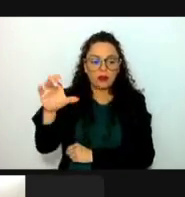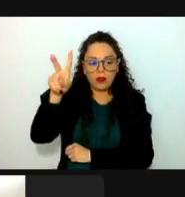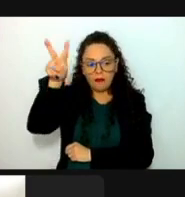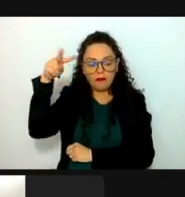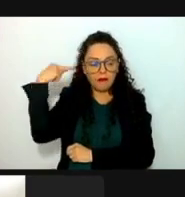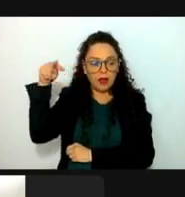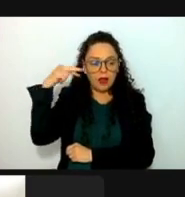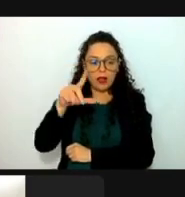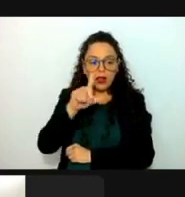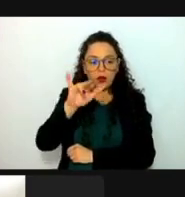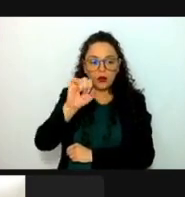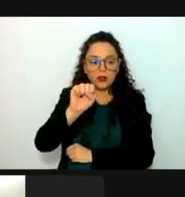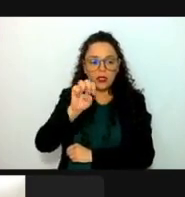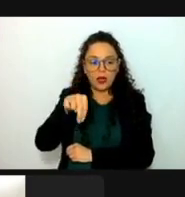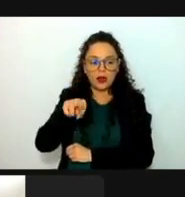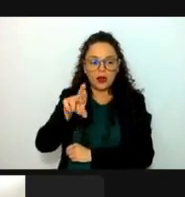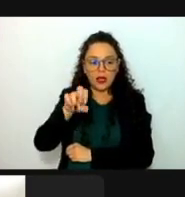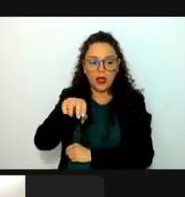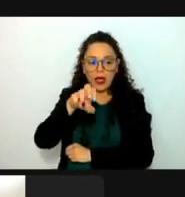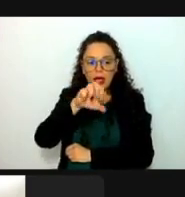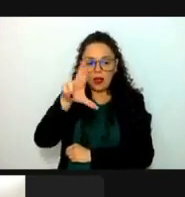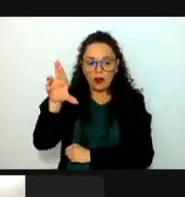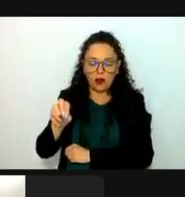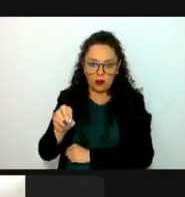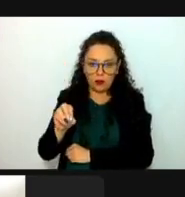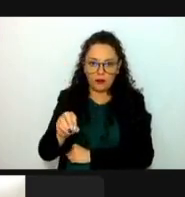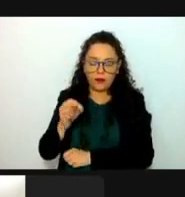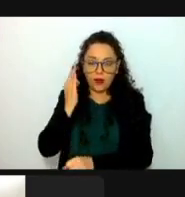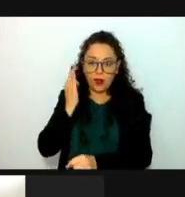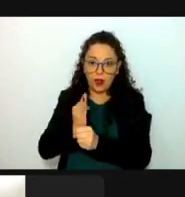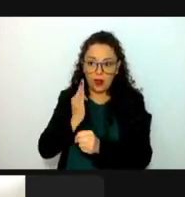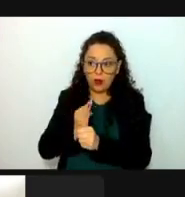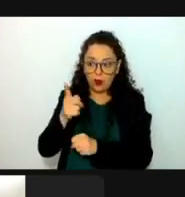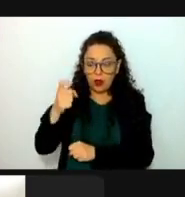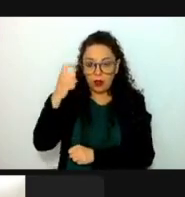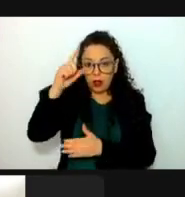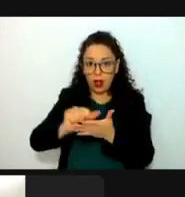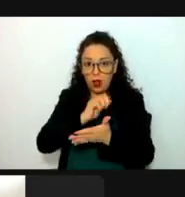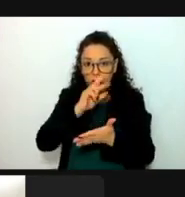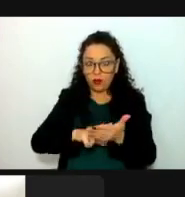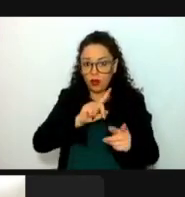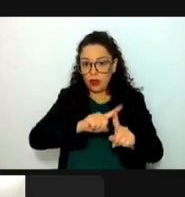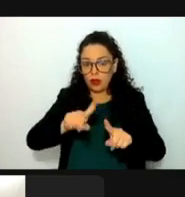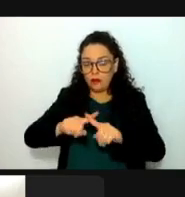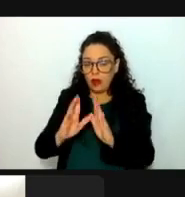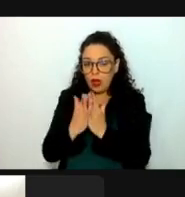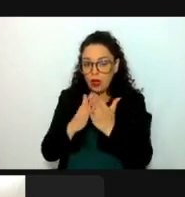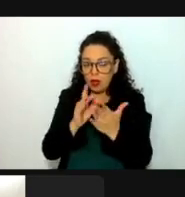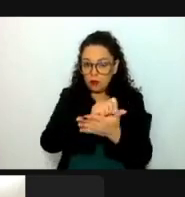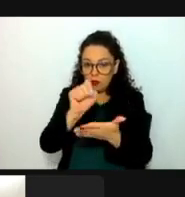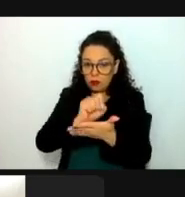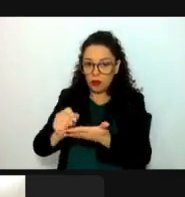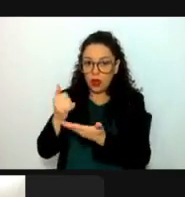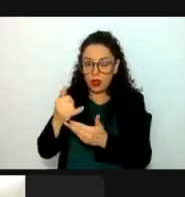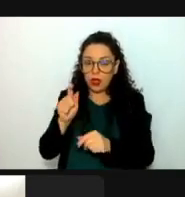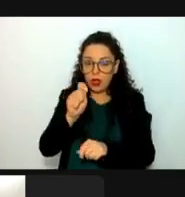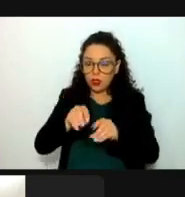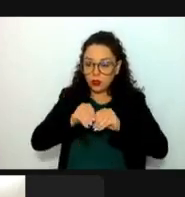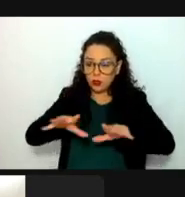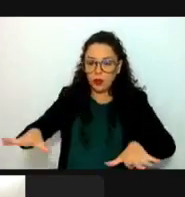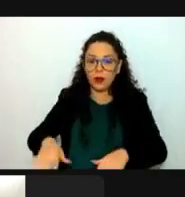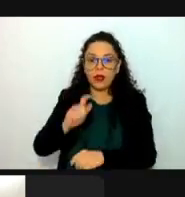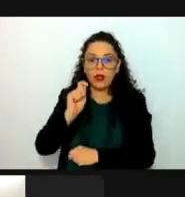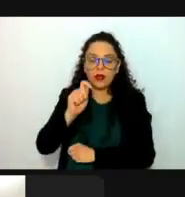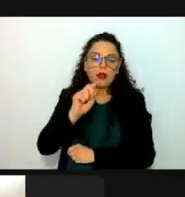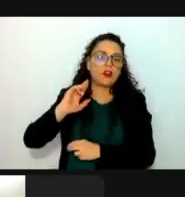Enrique Erro. Adicionalmente, es autor de varios libros, así como más de 100 publicaciones científicas en temas como robótica,